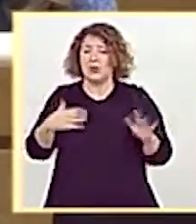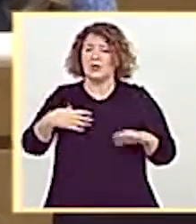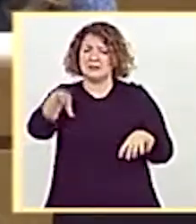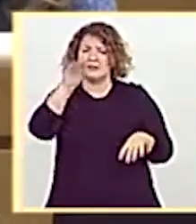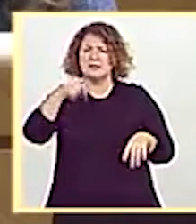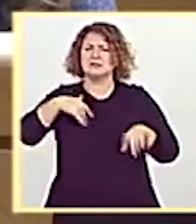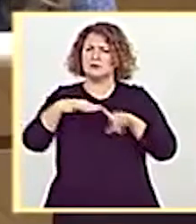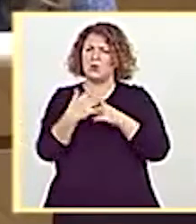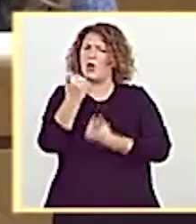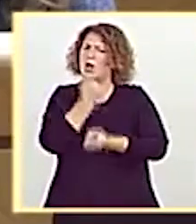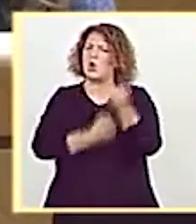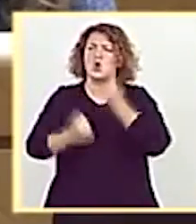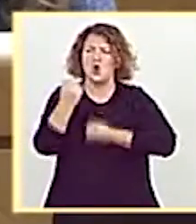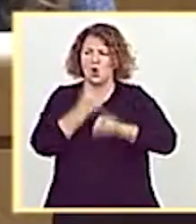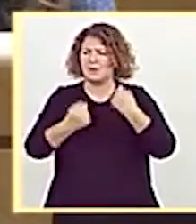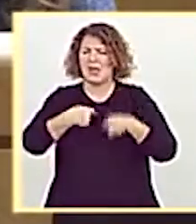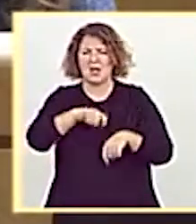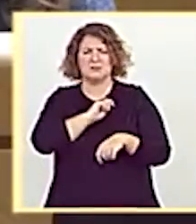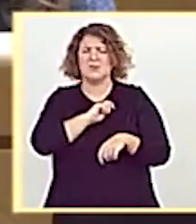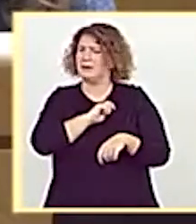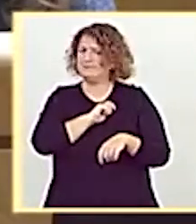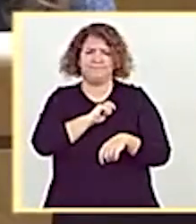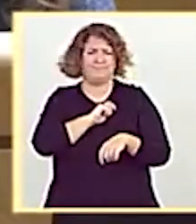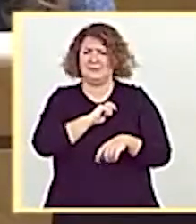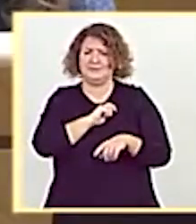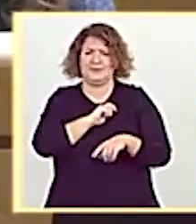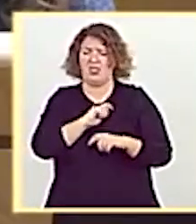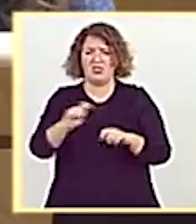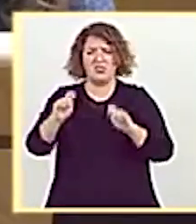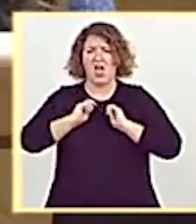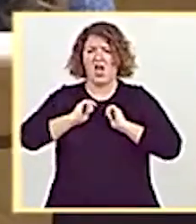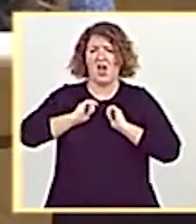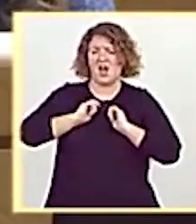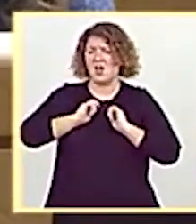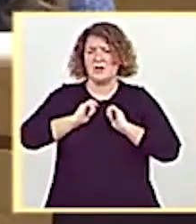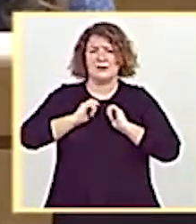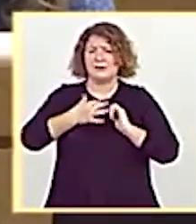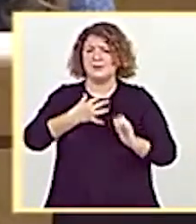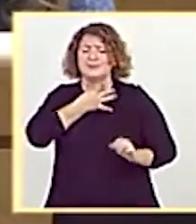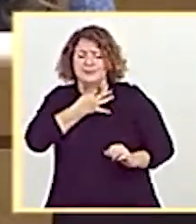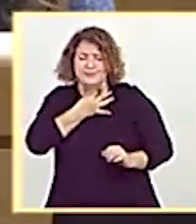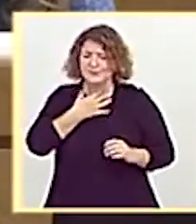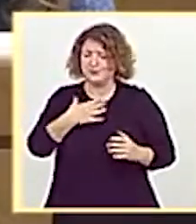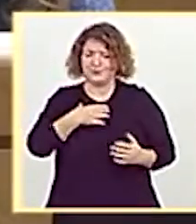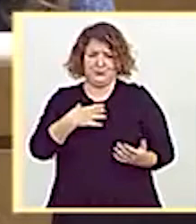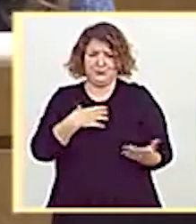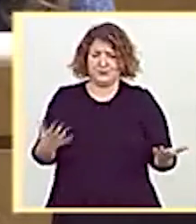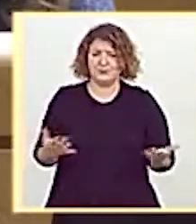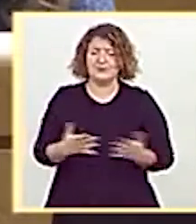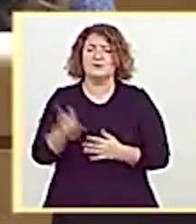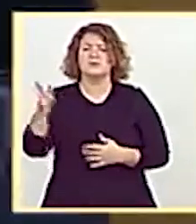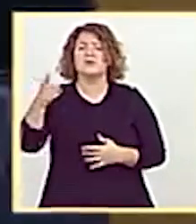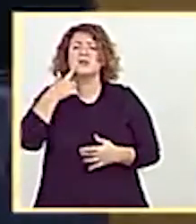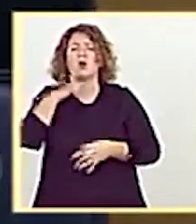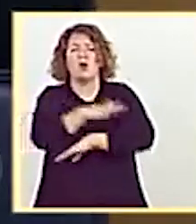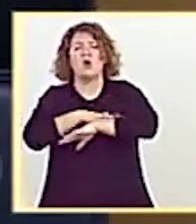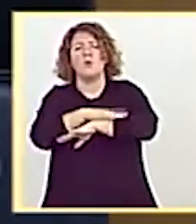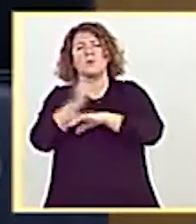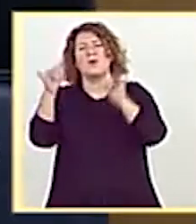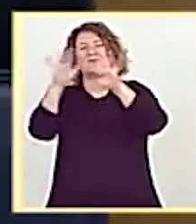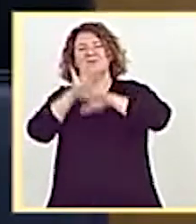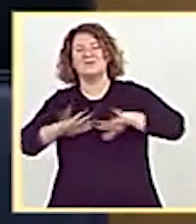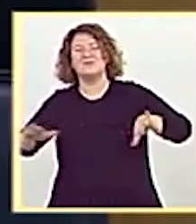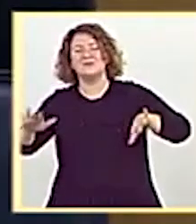que la situación económica española no nos da trégua. Mientras su Gobierno edulcora la realidad, anestesia a los medios de